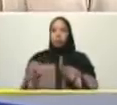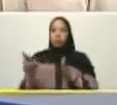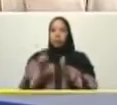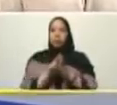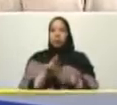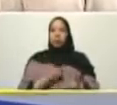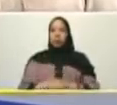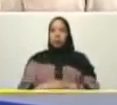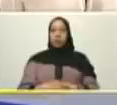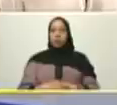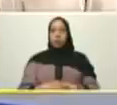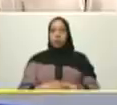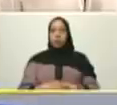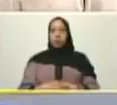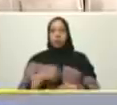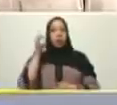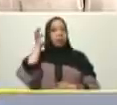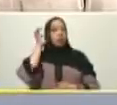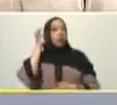Luisa María